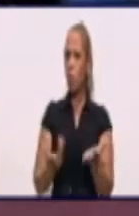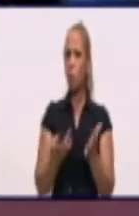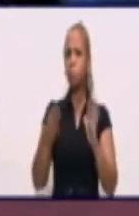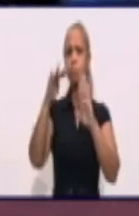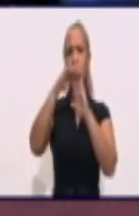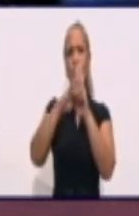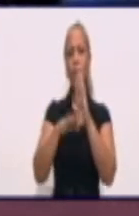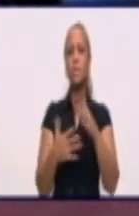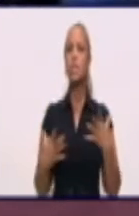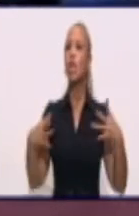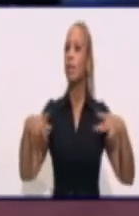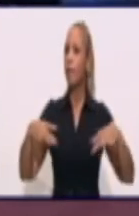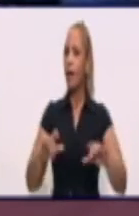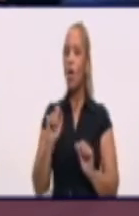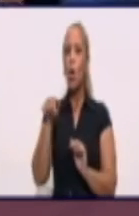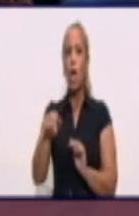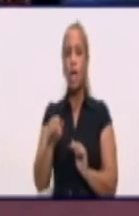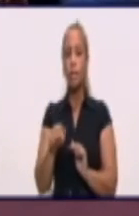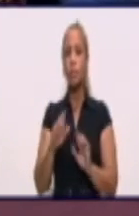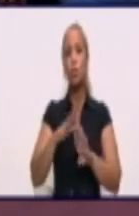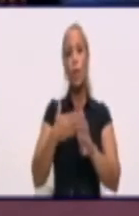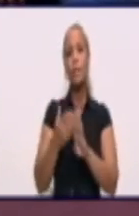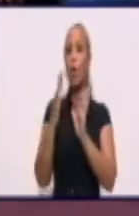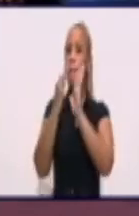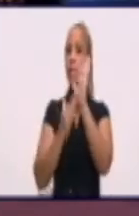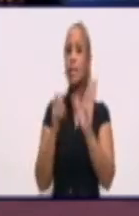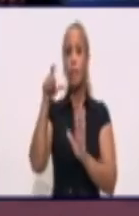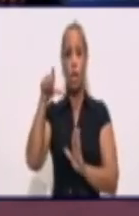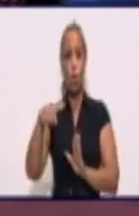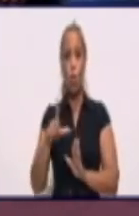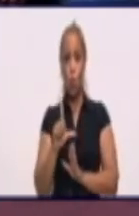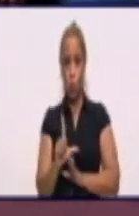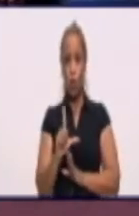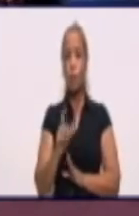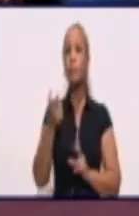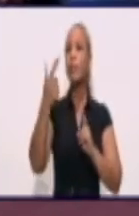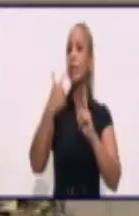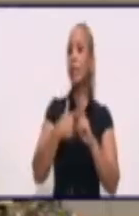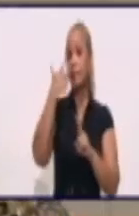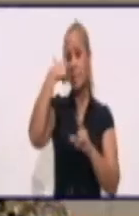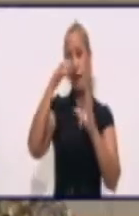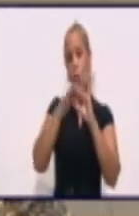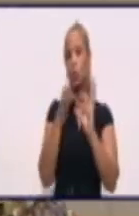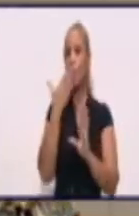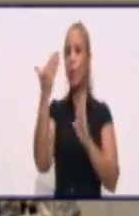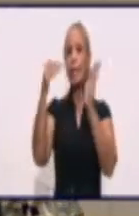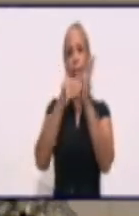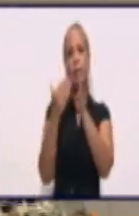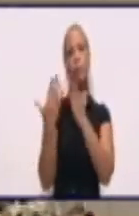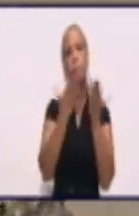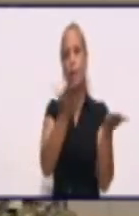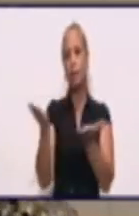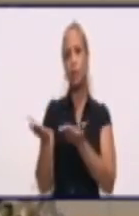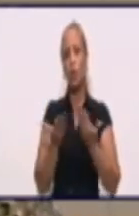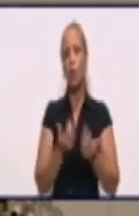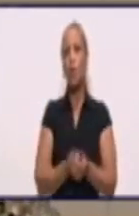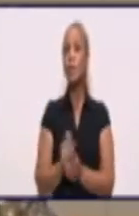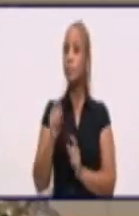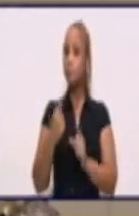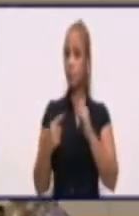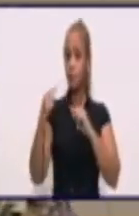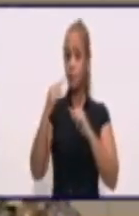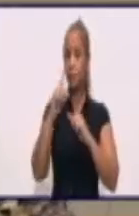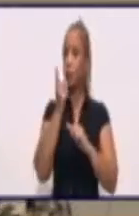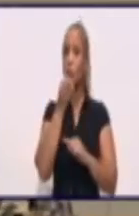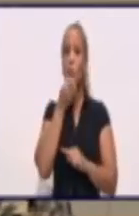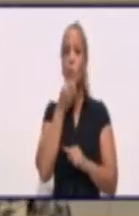de verano de nuestro canal durante julio y agosto? Sí, Yonel, buenas tardes para ti, para todos los televidentes. Y primero que todo, yo